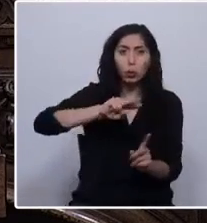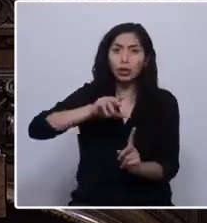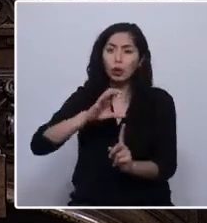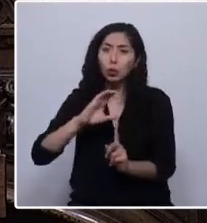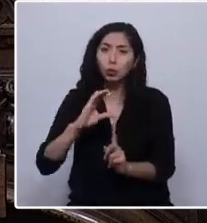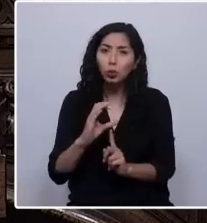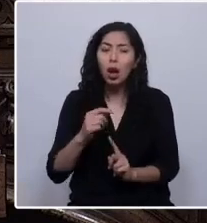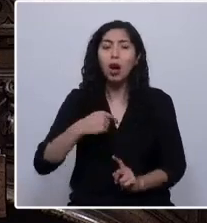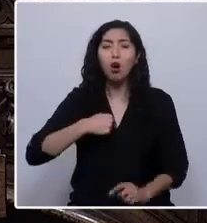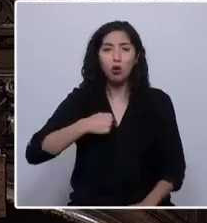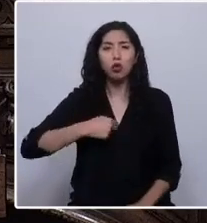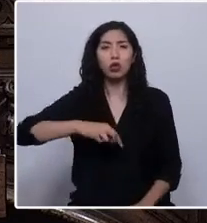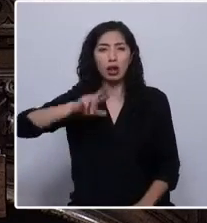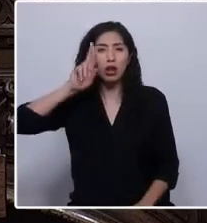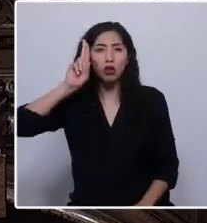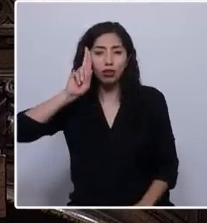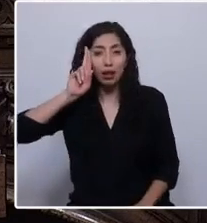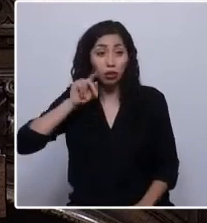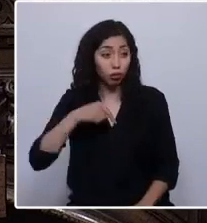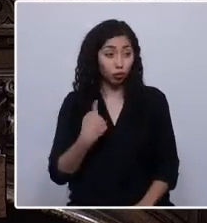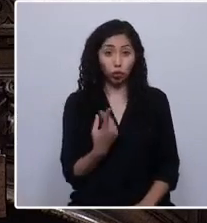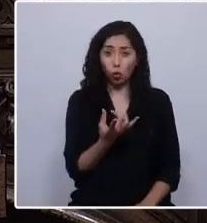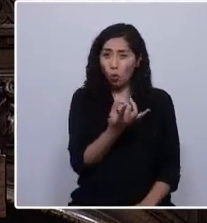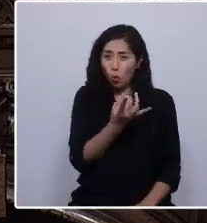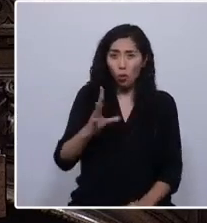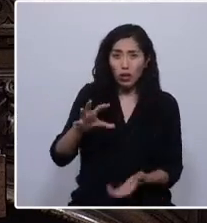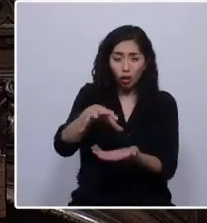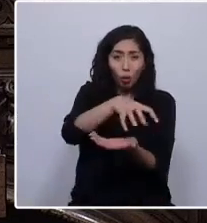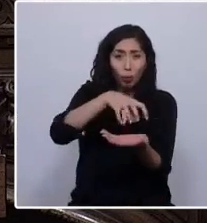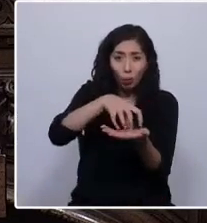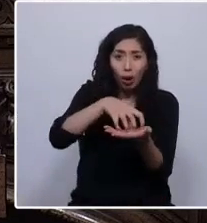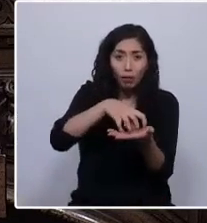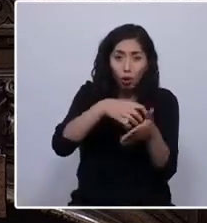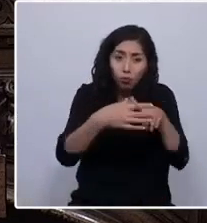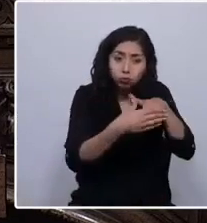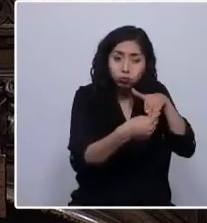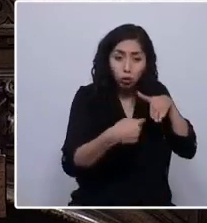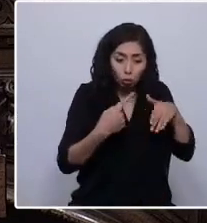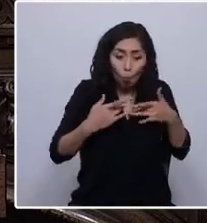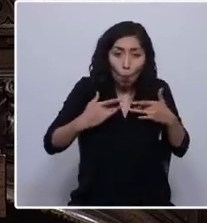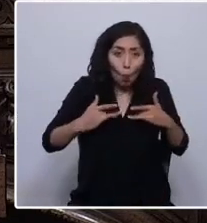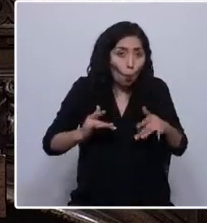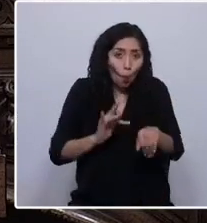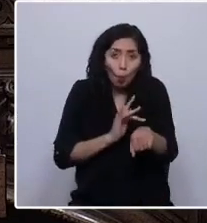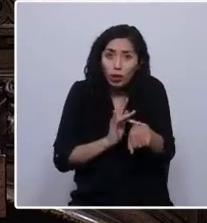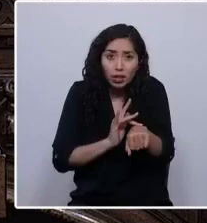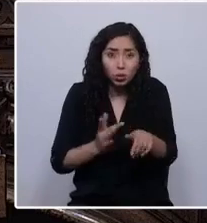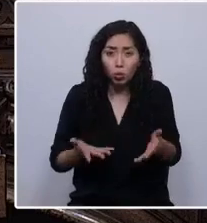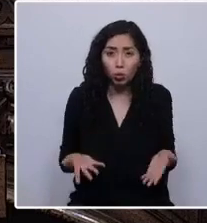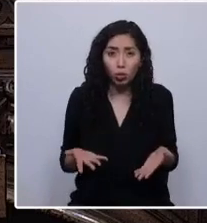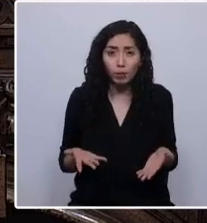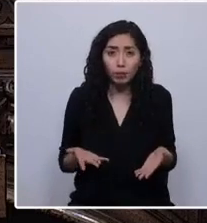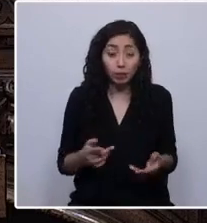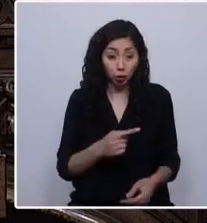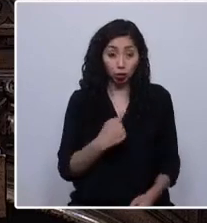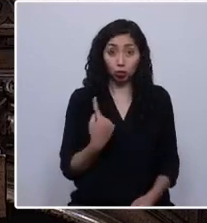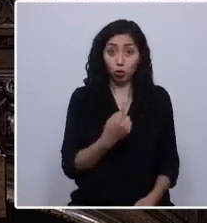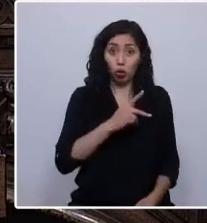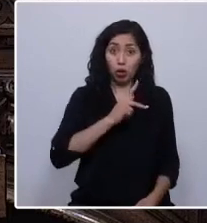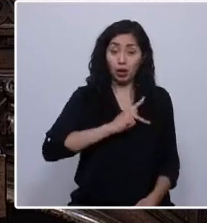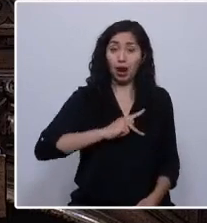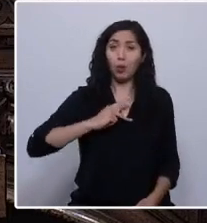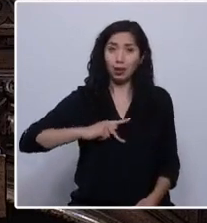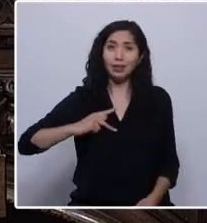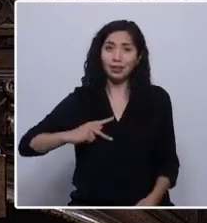recordarles que somos el único pueblo austral que andaba desnudo. Nosotros, Cahuáscar, con nuestra